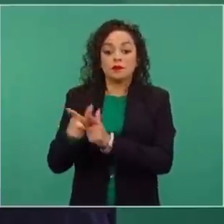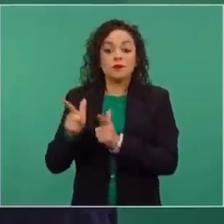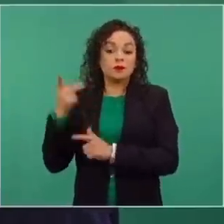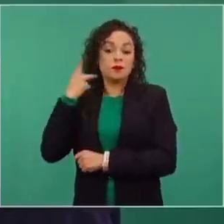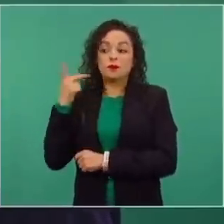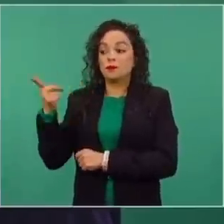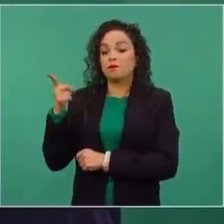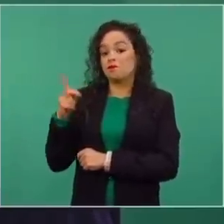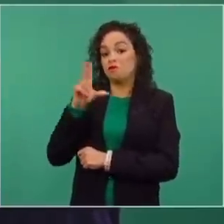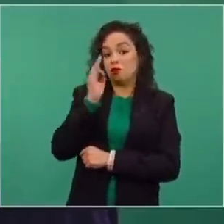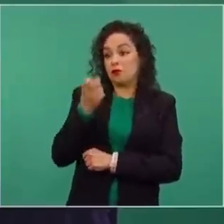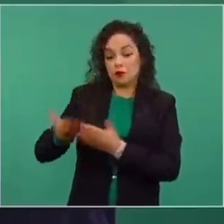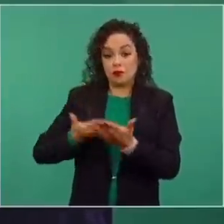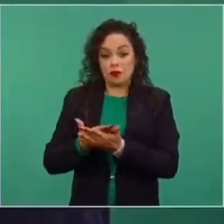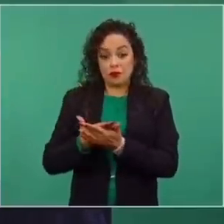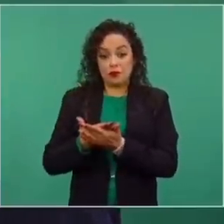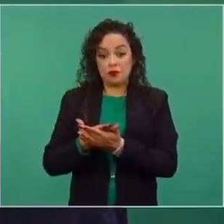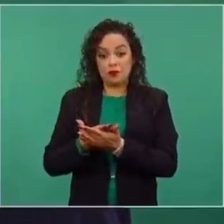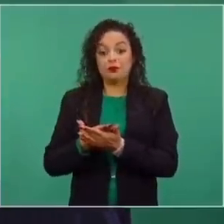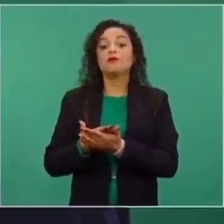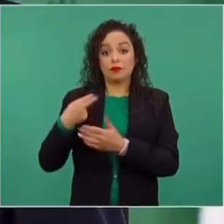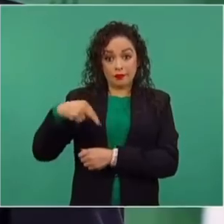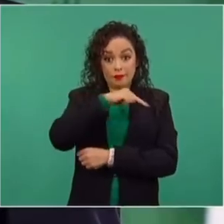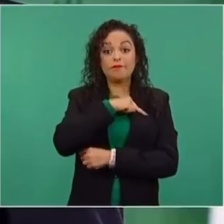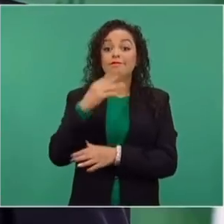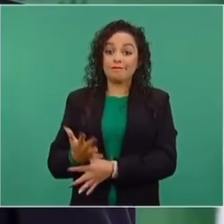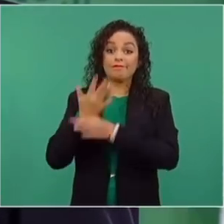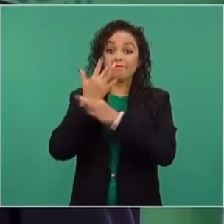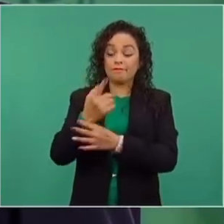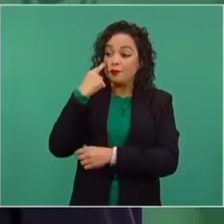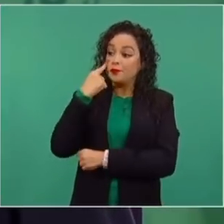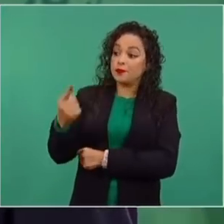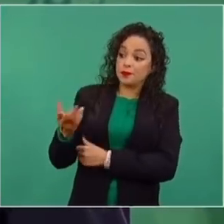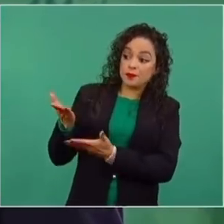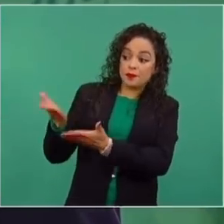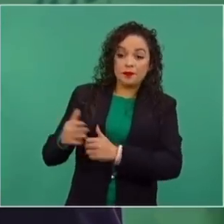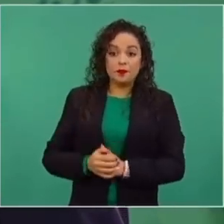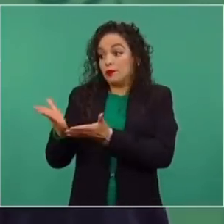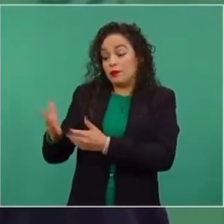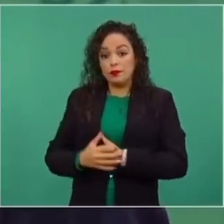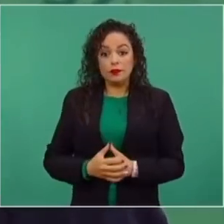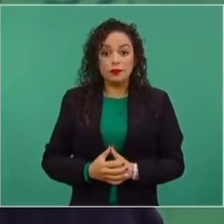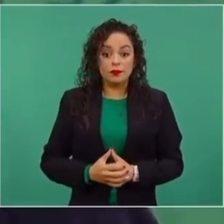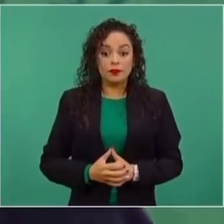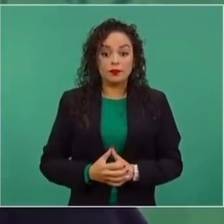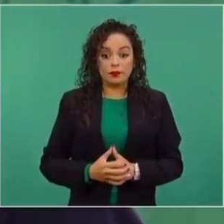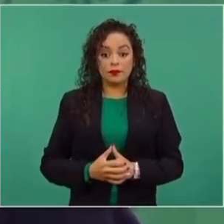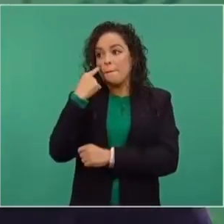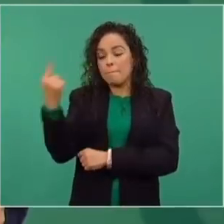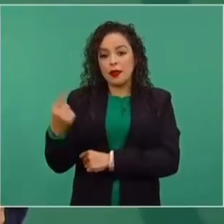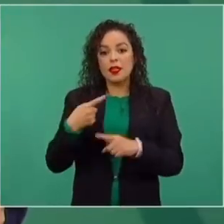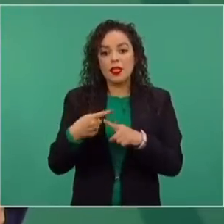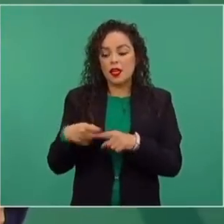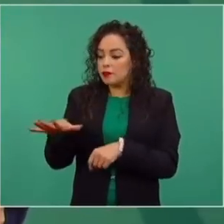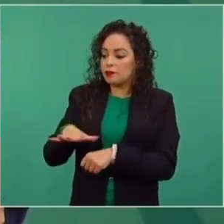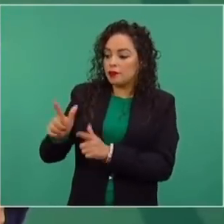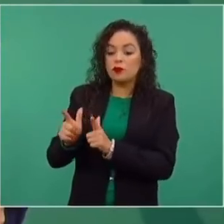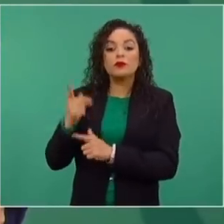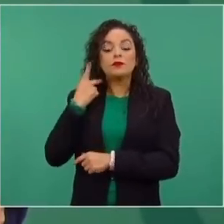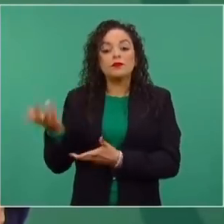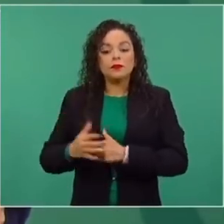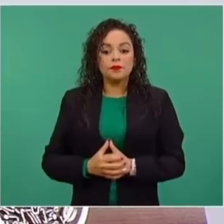iniciativa, nosotros lo vamos a señalar en su momento, de manera respetuosa, lo vamos a dar a conocer desde aquí, de que